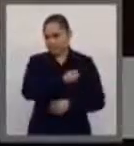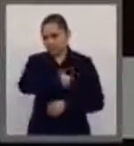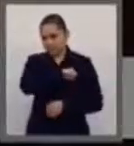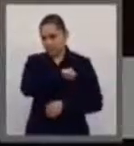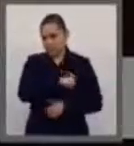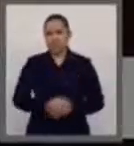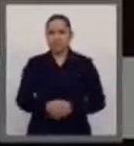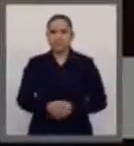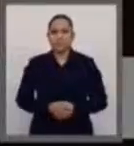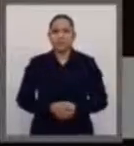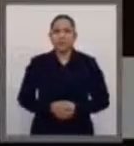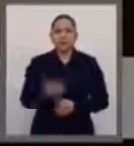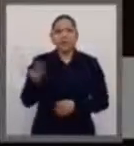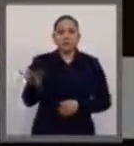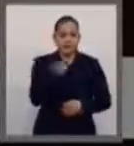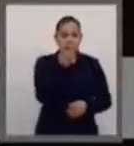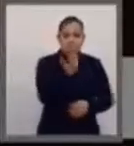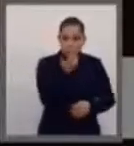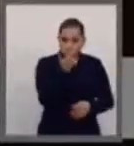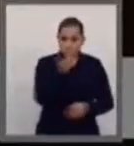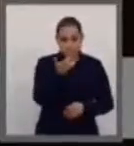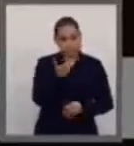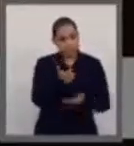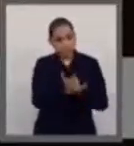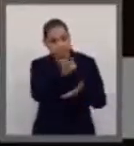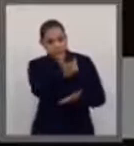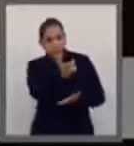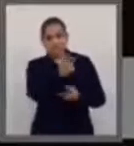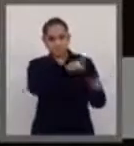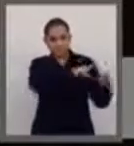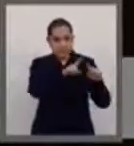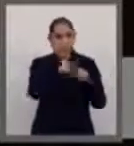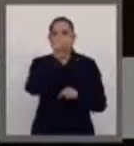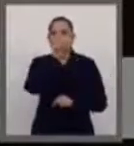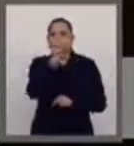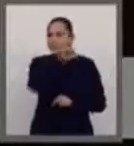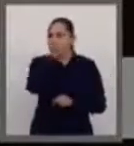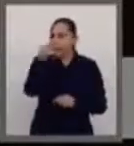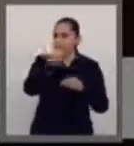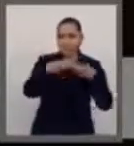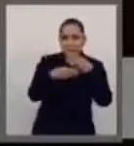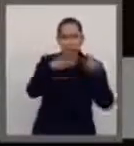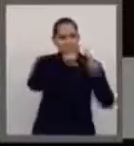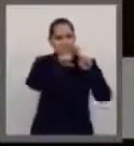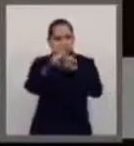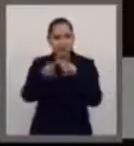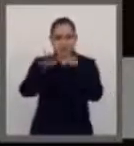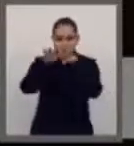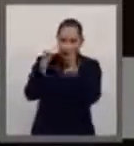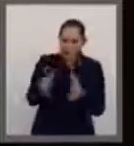recursos económicos y materiales deben de ser progresivos y no regresivos,